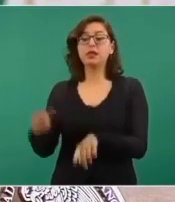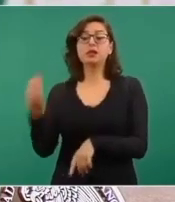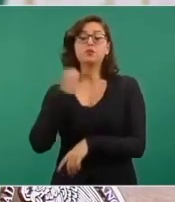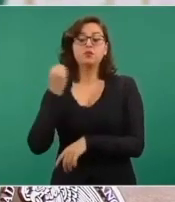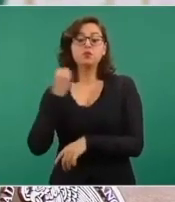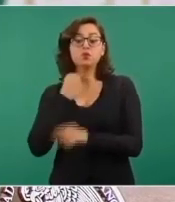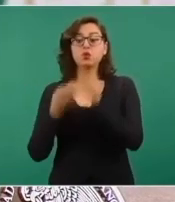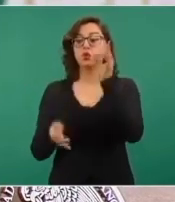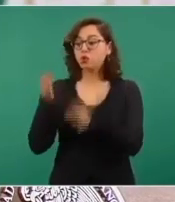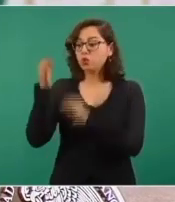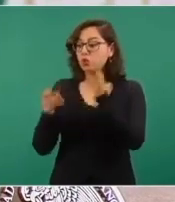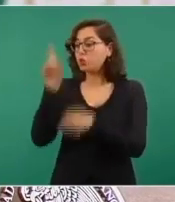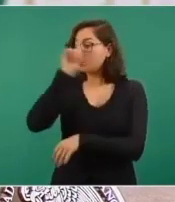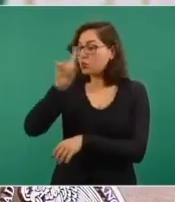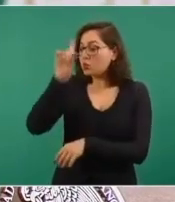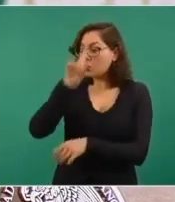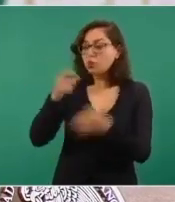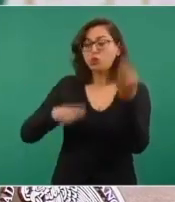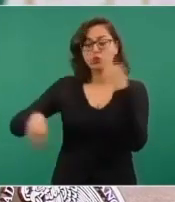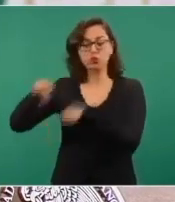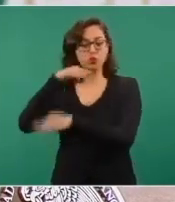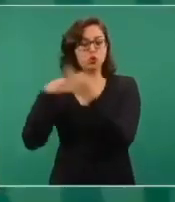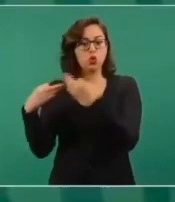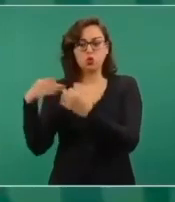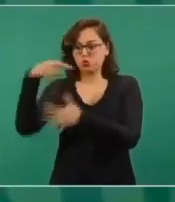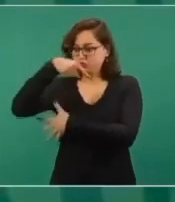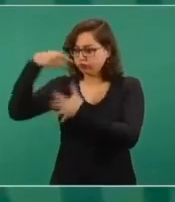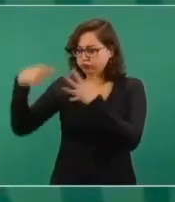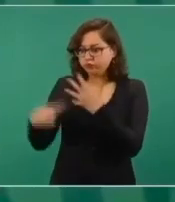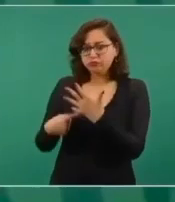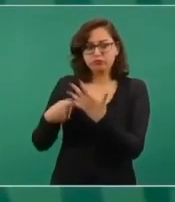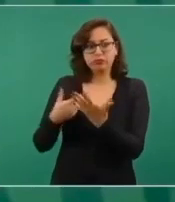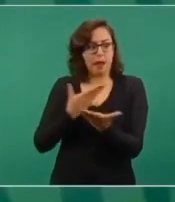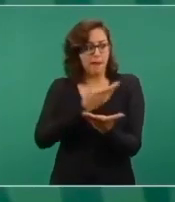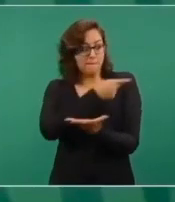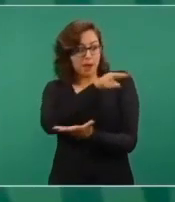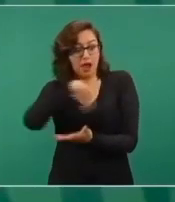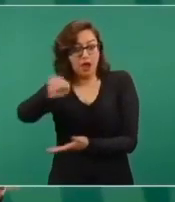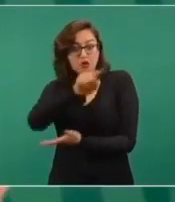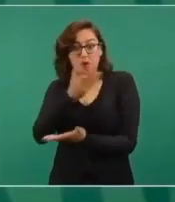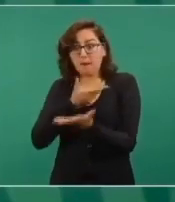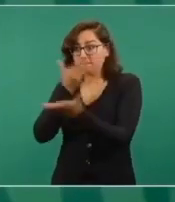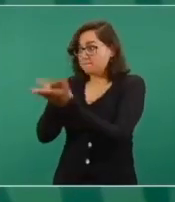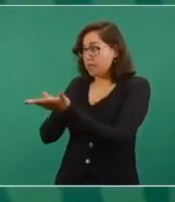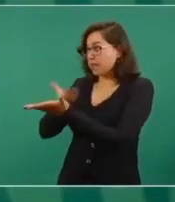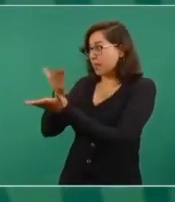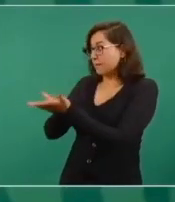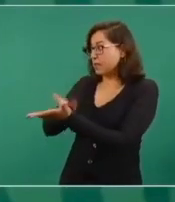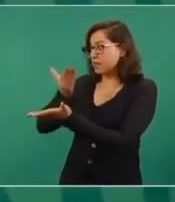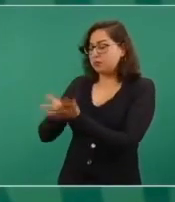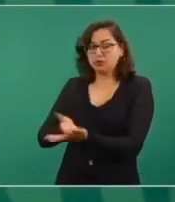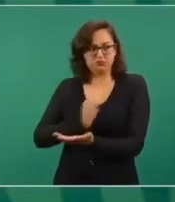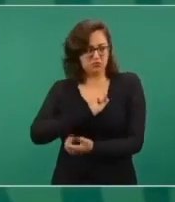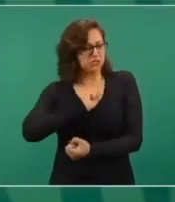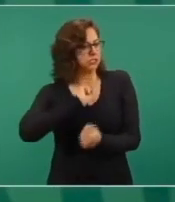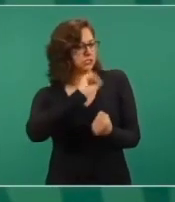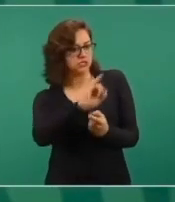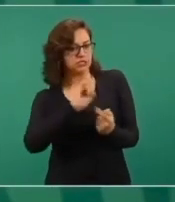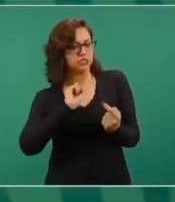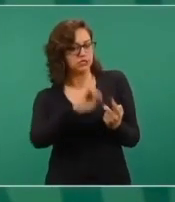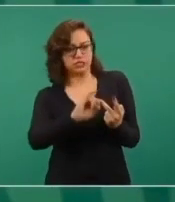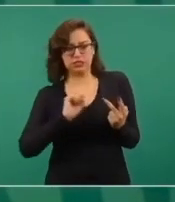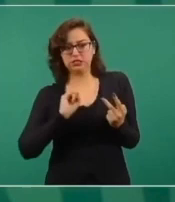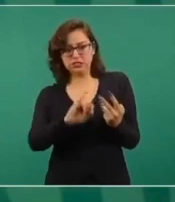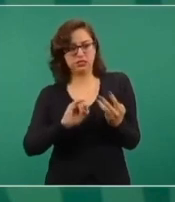prácticamente se ha convenido y cumplido todo lo que habíamos señalado. Y tenemos que dejar las condiciones para ese retorno